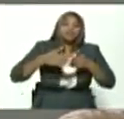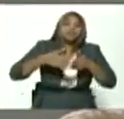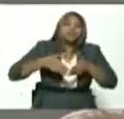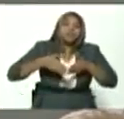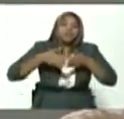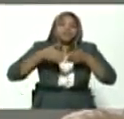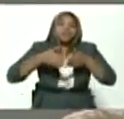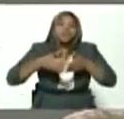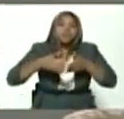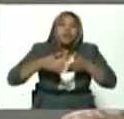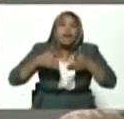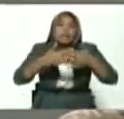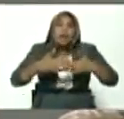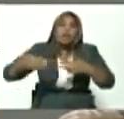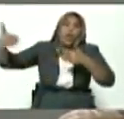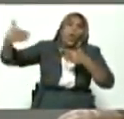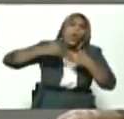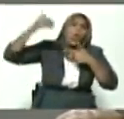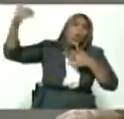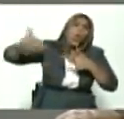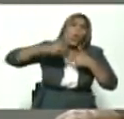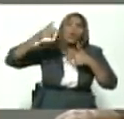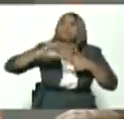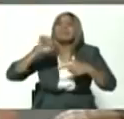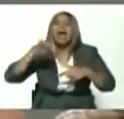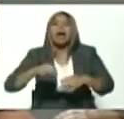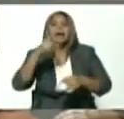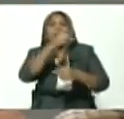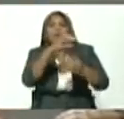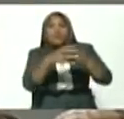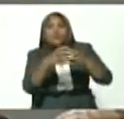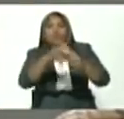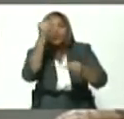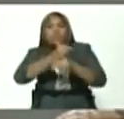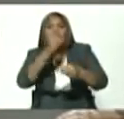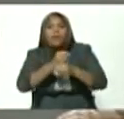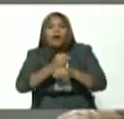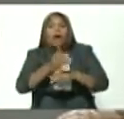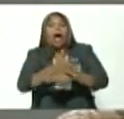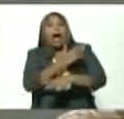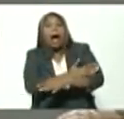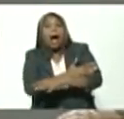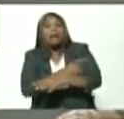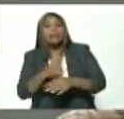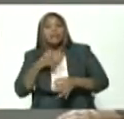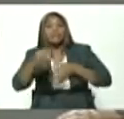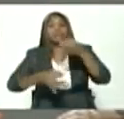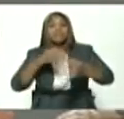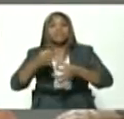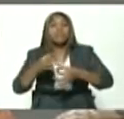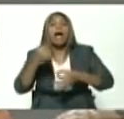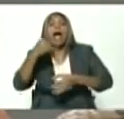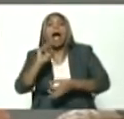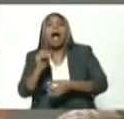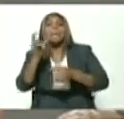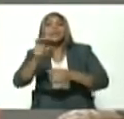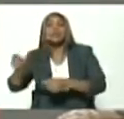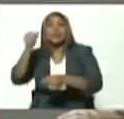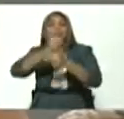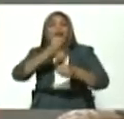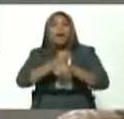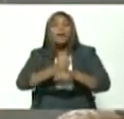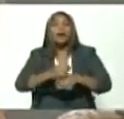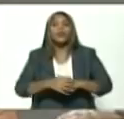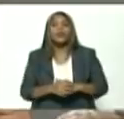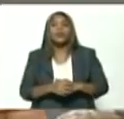cuando intenta corralarnos aquí hay una clase obrera y lo comentábamos antes de iniciar el debate hay unos trabajadores y trabajadoras que